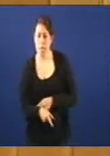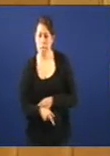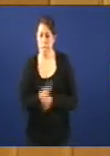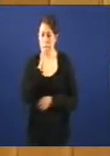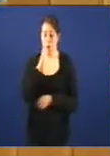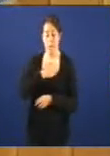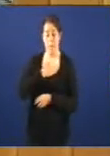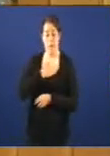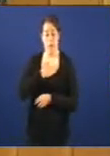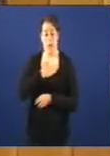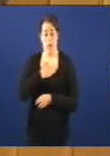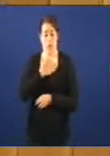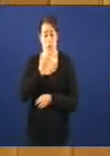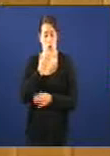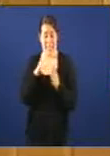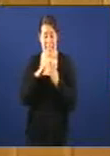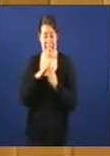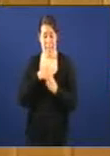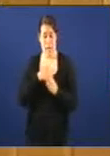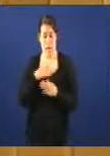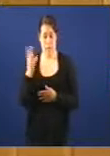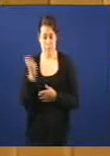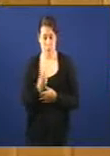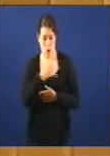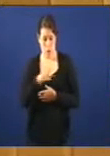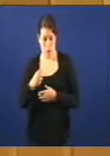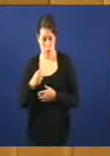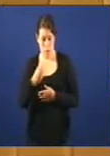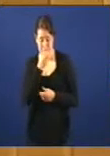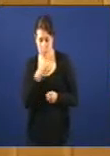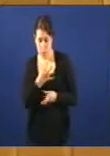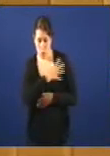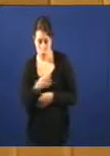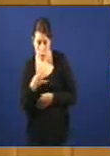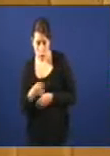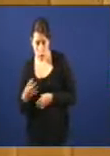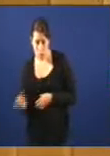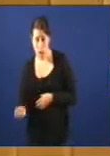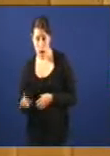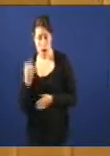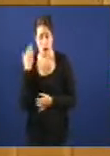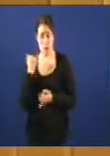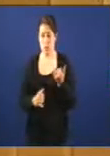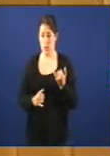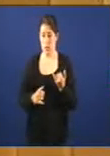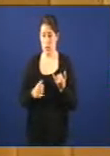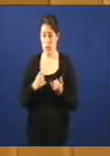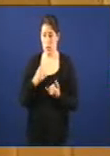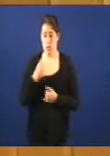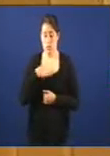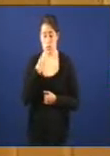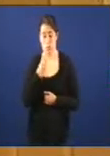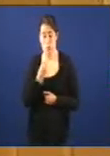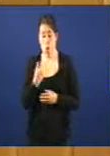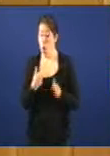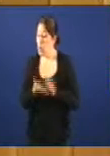a min me entran a roubar na miña casa se elevan os bens e entón automáticamente eu lle digo non se hayan vostedes cos